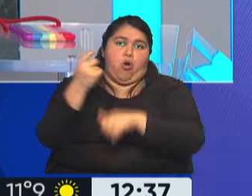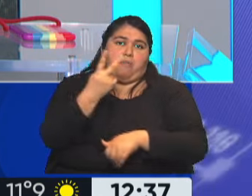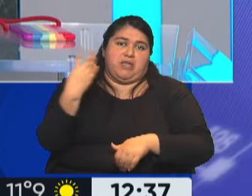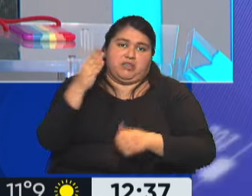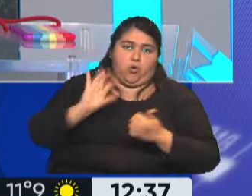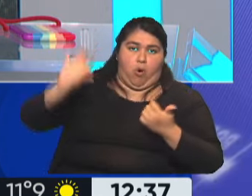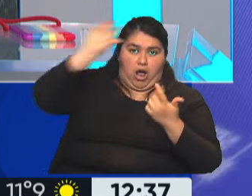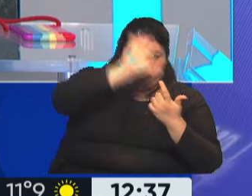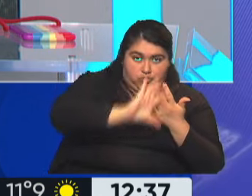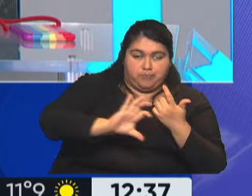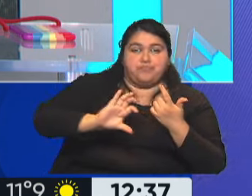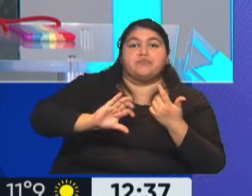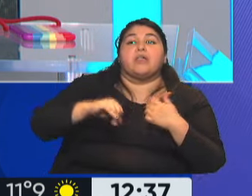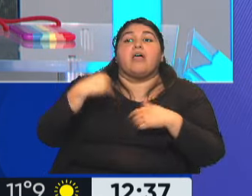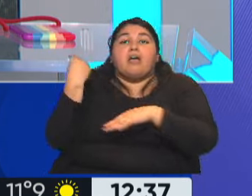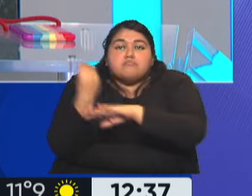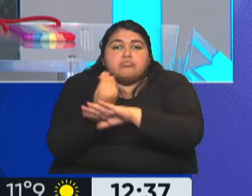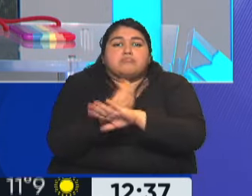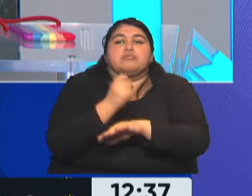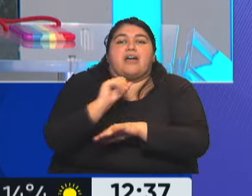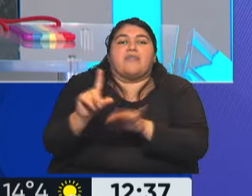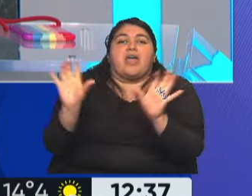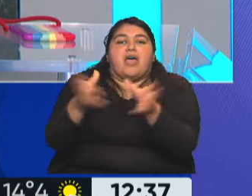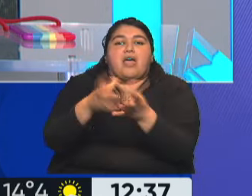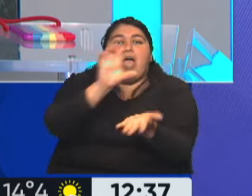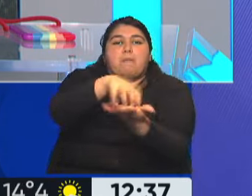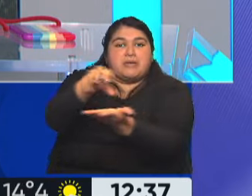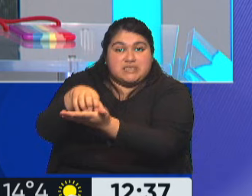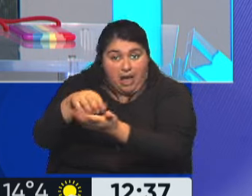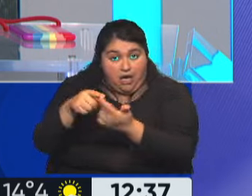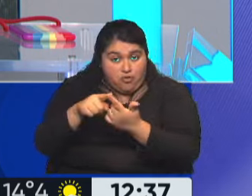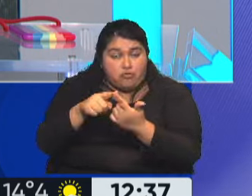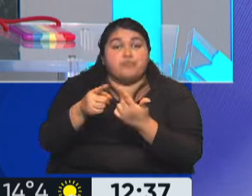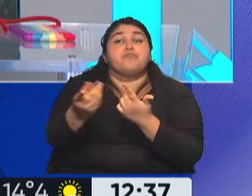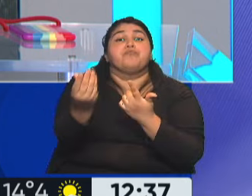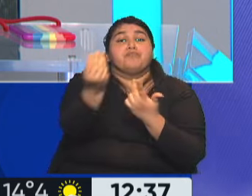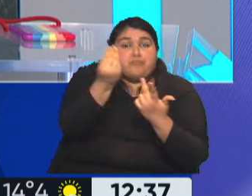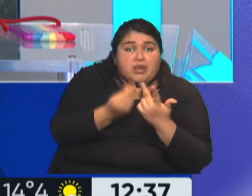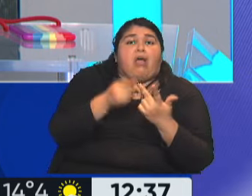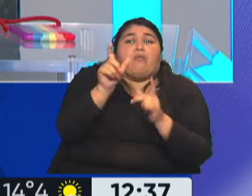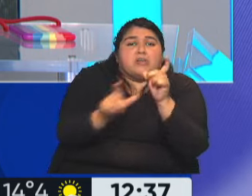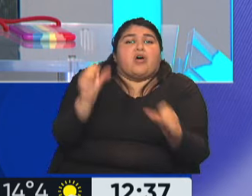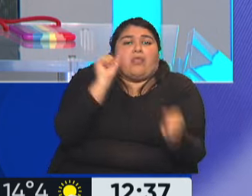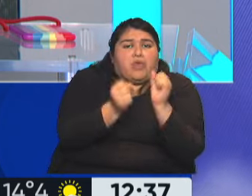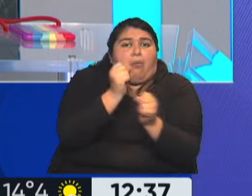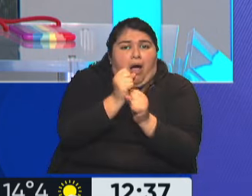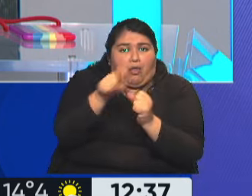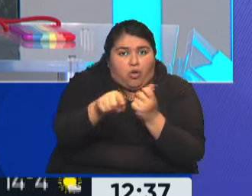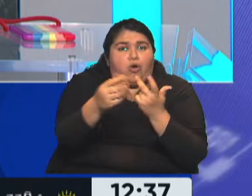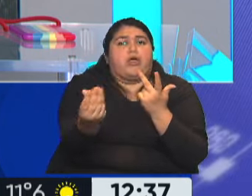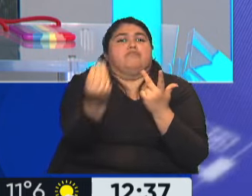tenemos que contar a un representante de los empresarios, otro de los trabajadores y también al